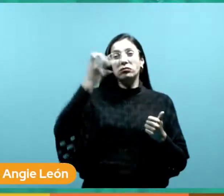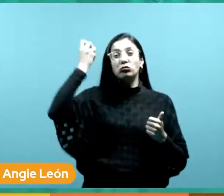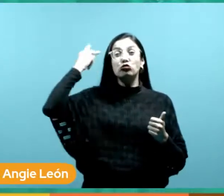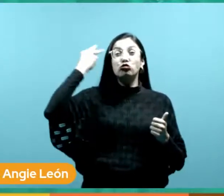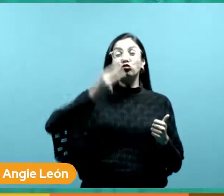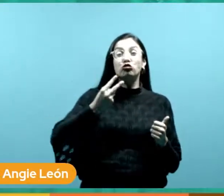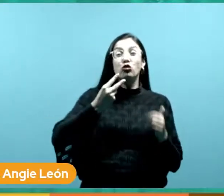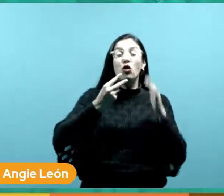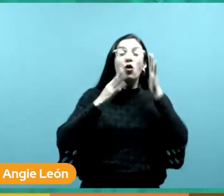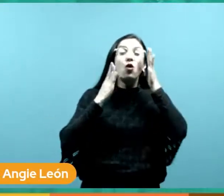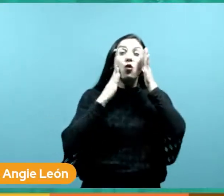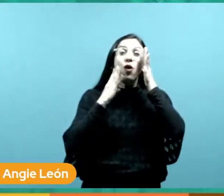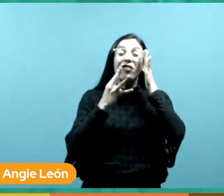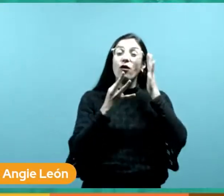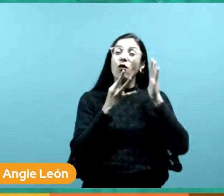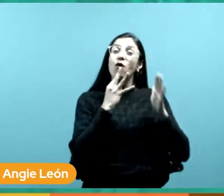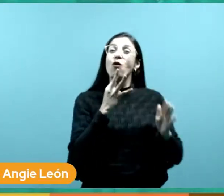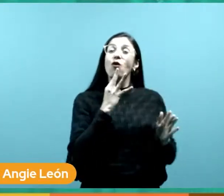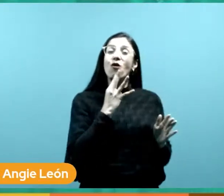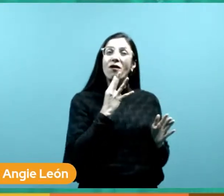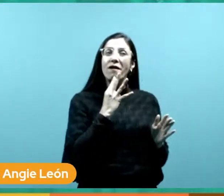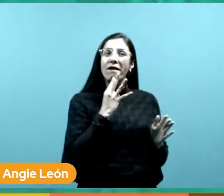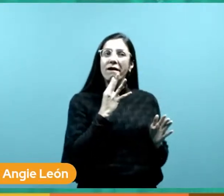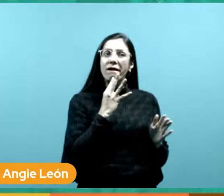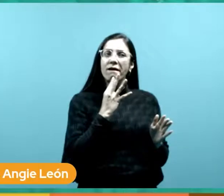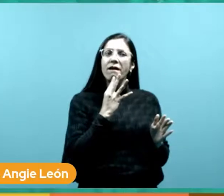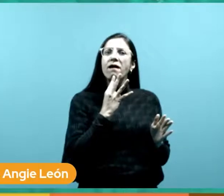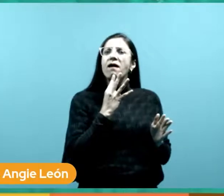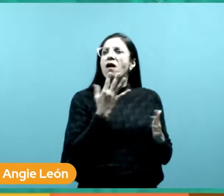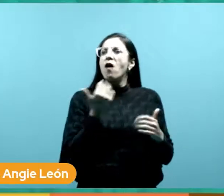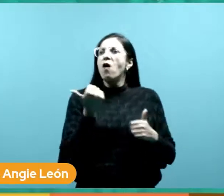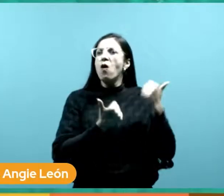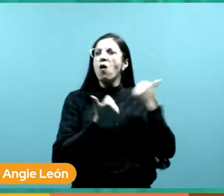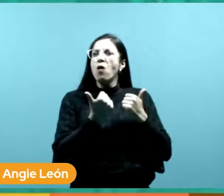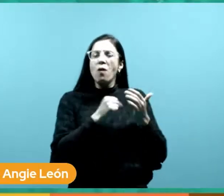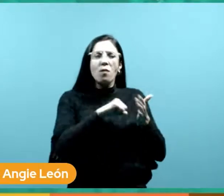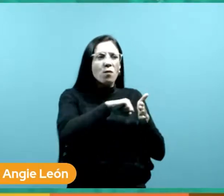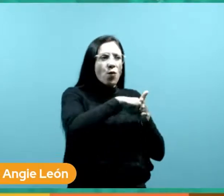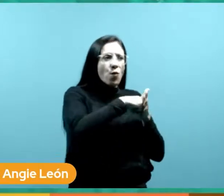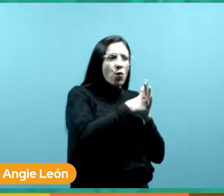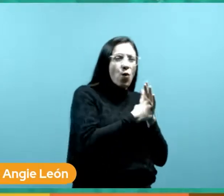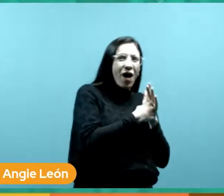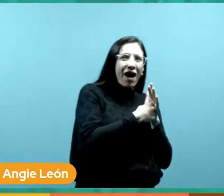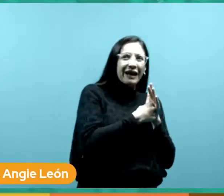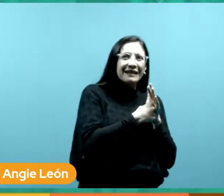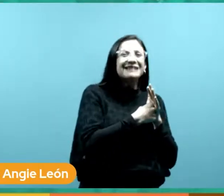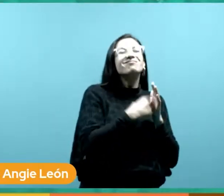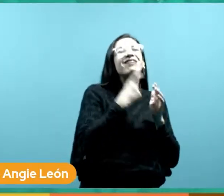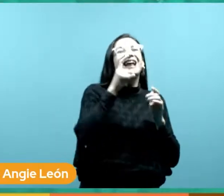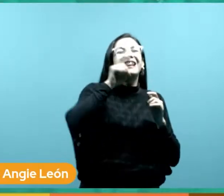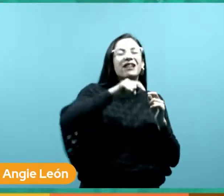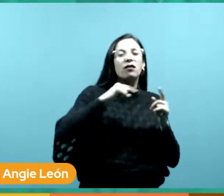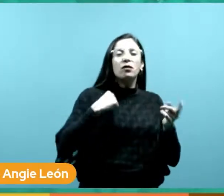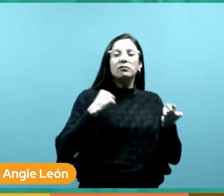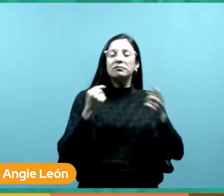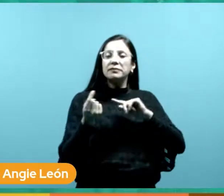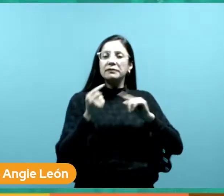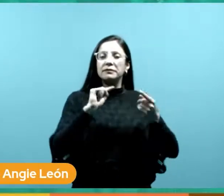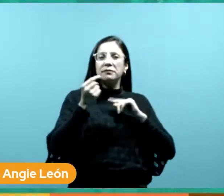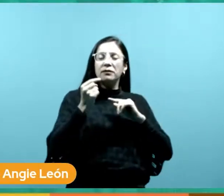interesante y no digo que no haya después algún tipo de interés en preservar habría que discutirlo también con más profundidad